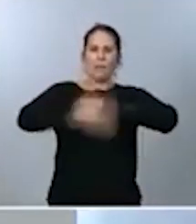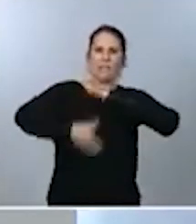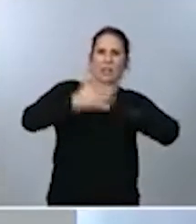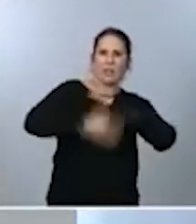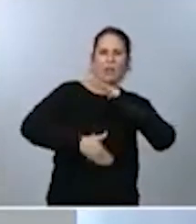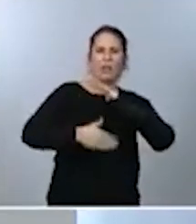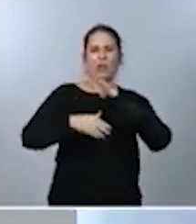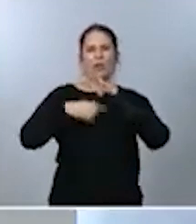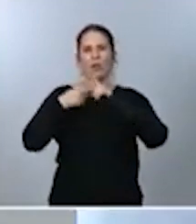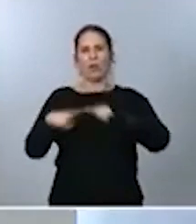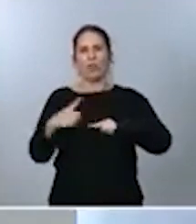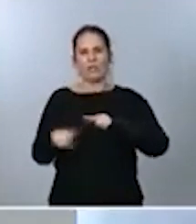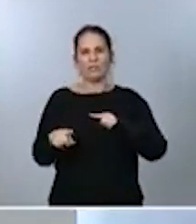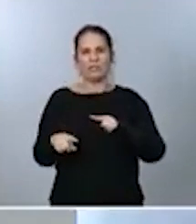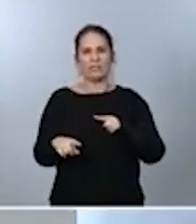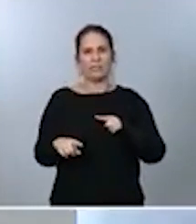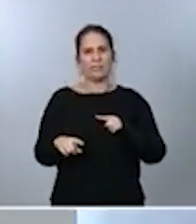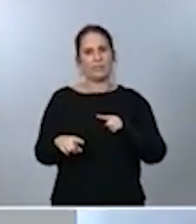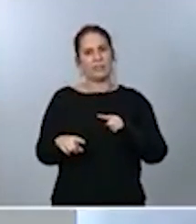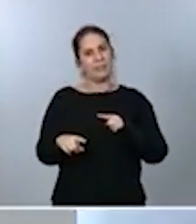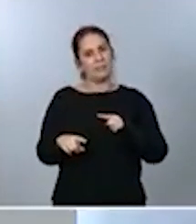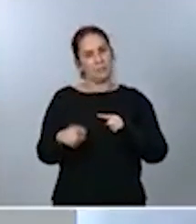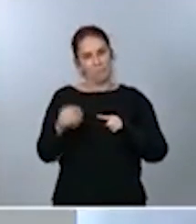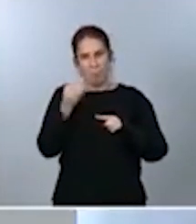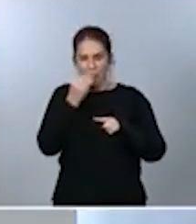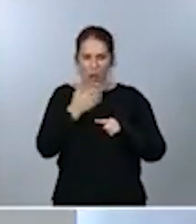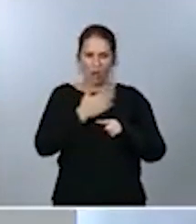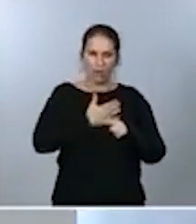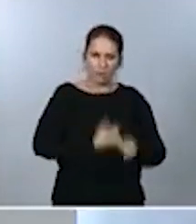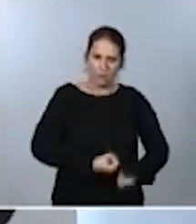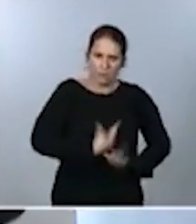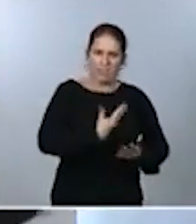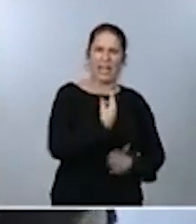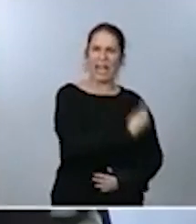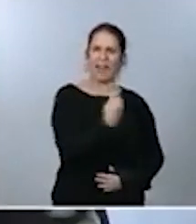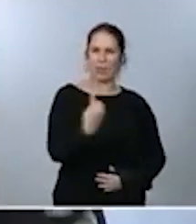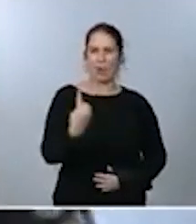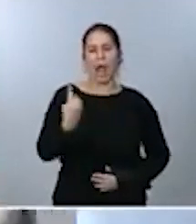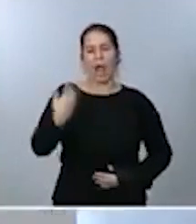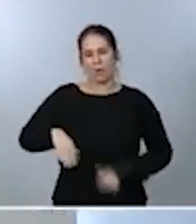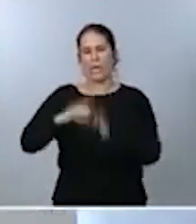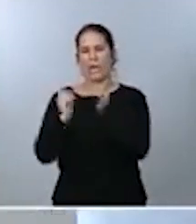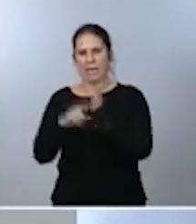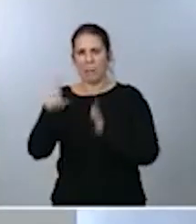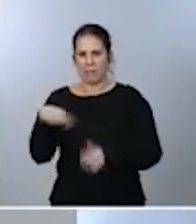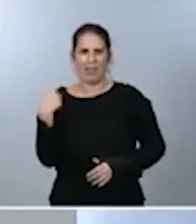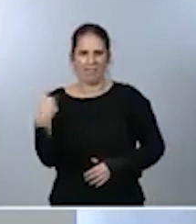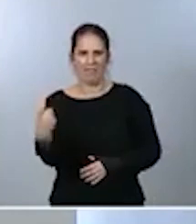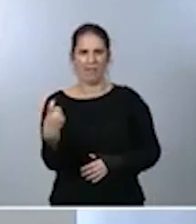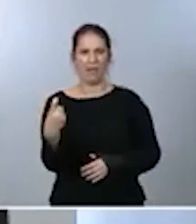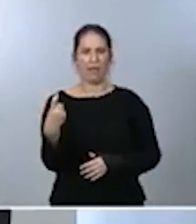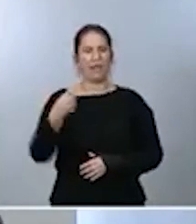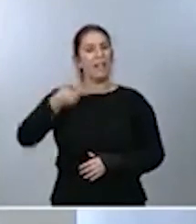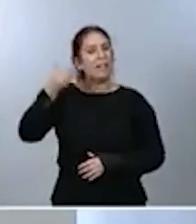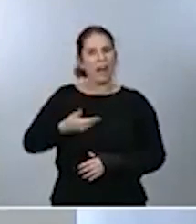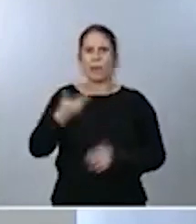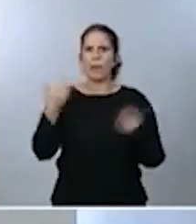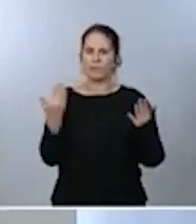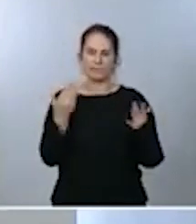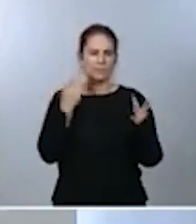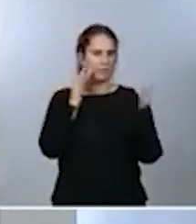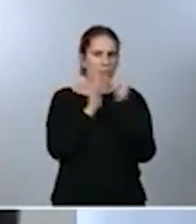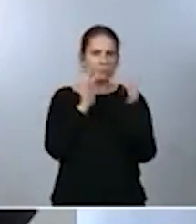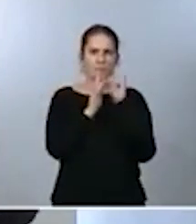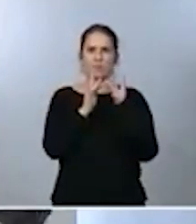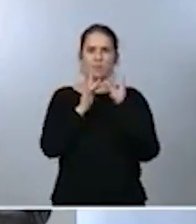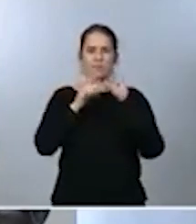también serán necesarias en algunos casos. Pero la clave es que reduzcamos la movilidad y reduzcamos los contactos con el esfuerzo de